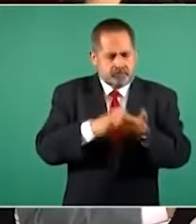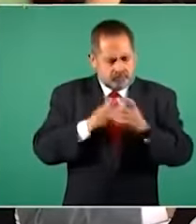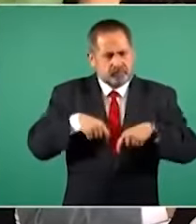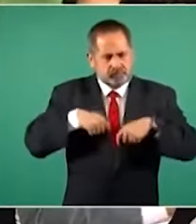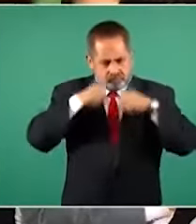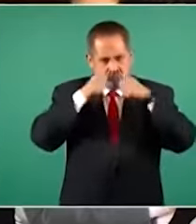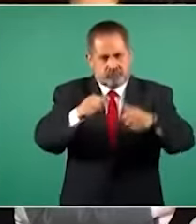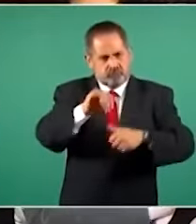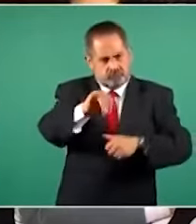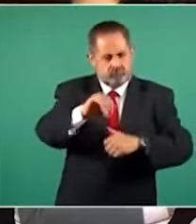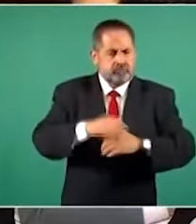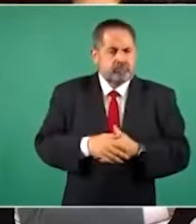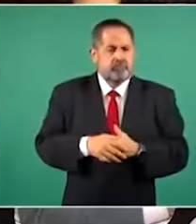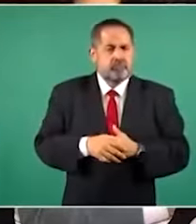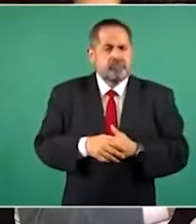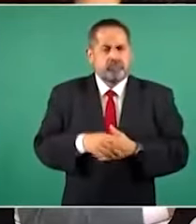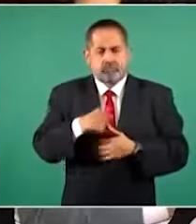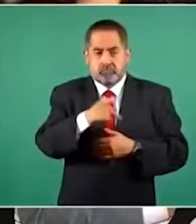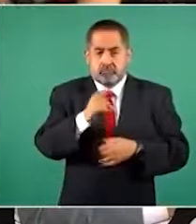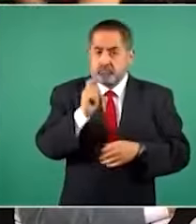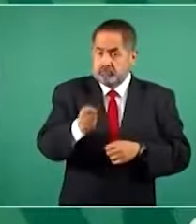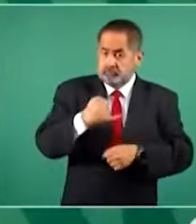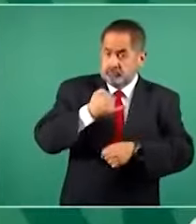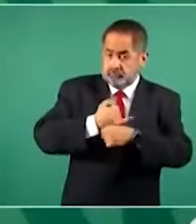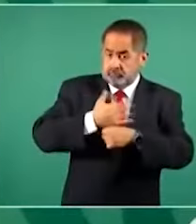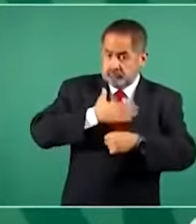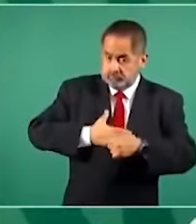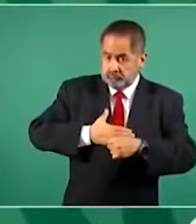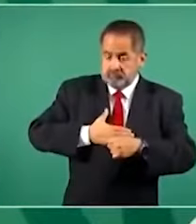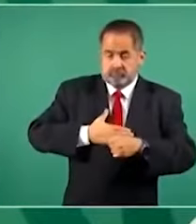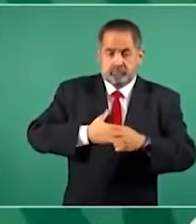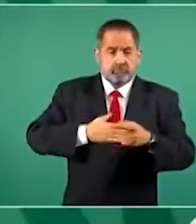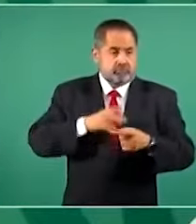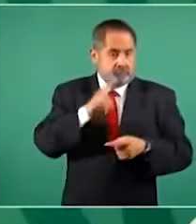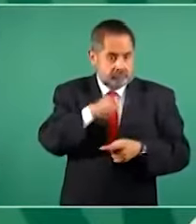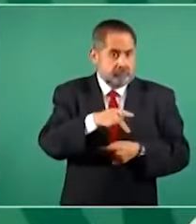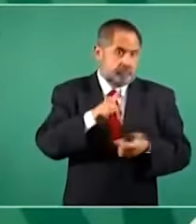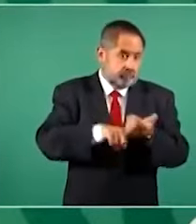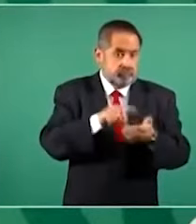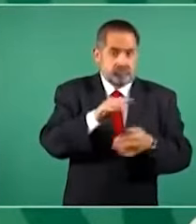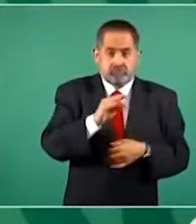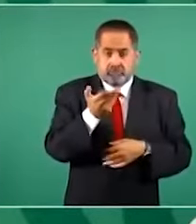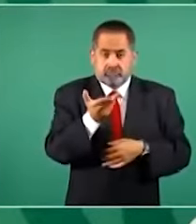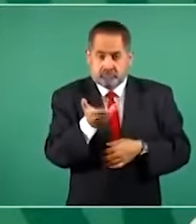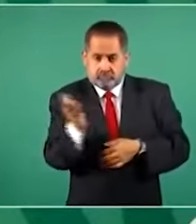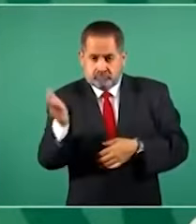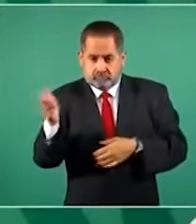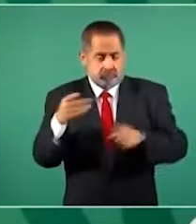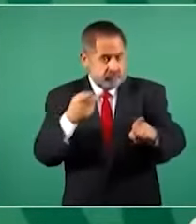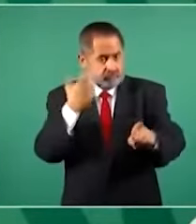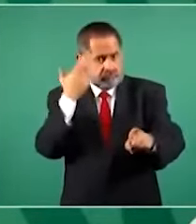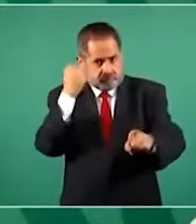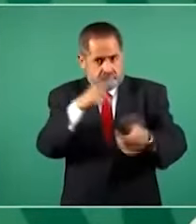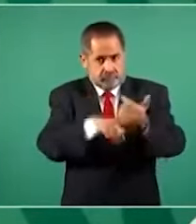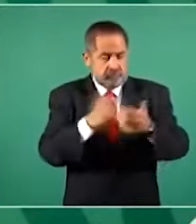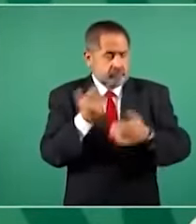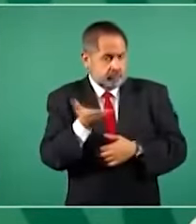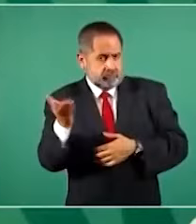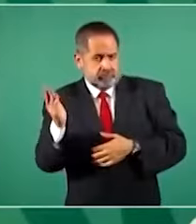Si fue una injusticia, si se les despidió por esa razón